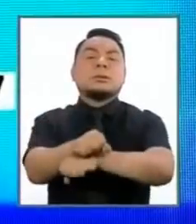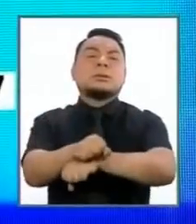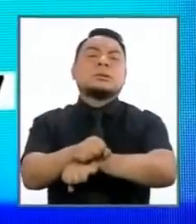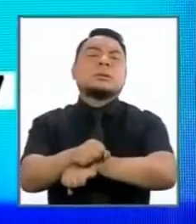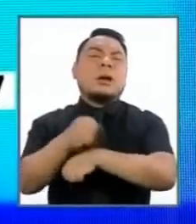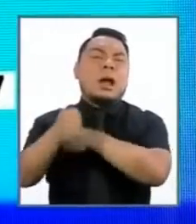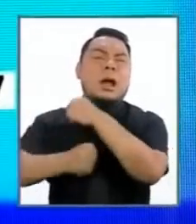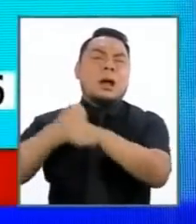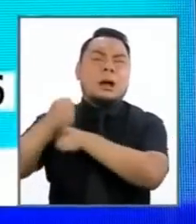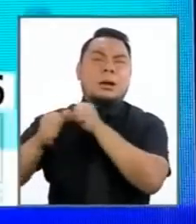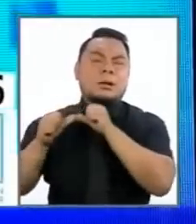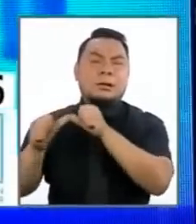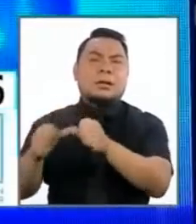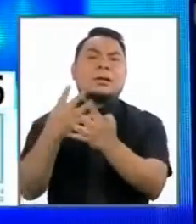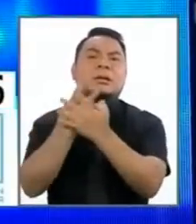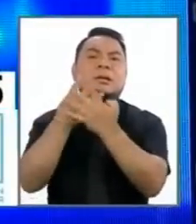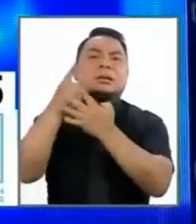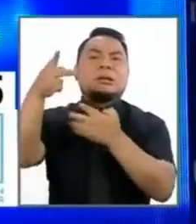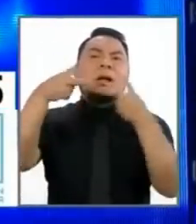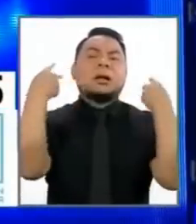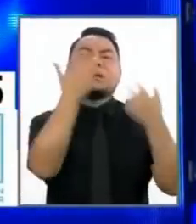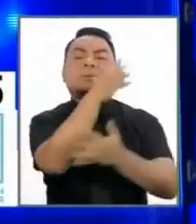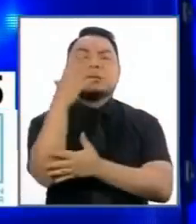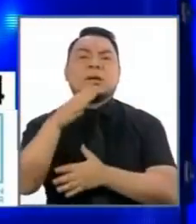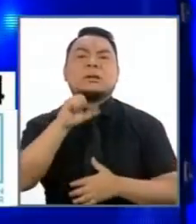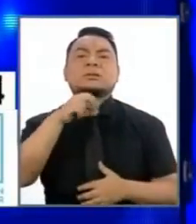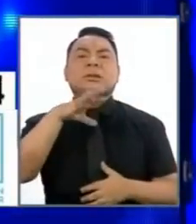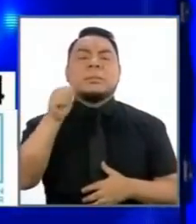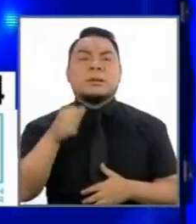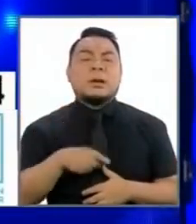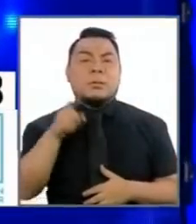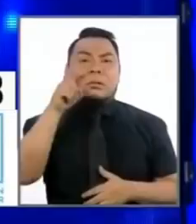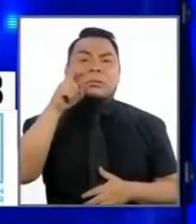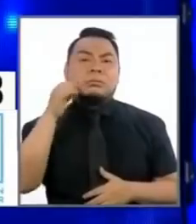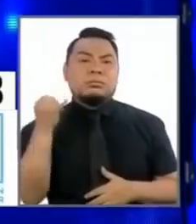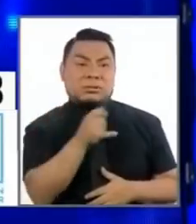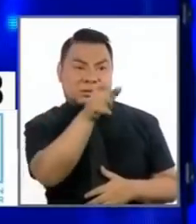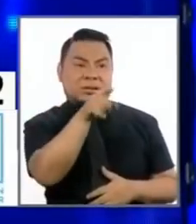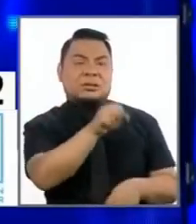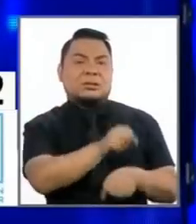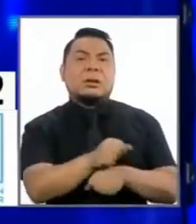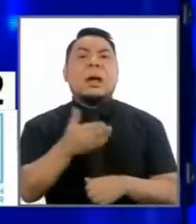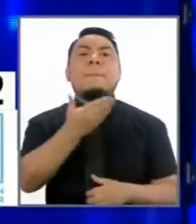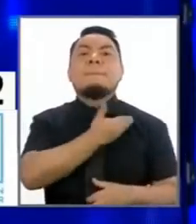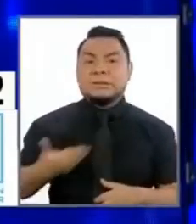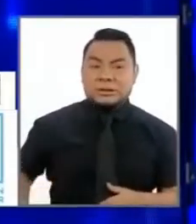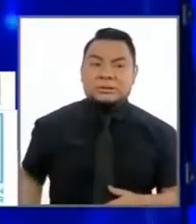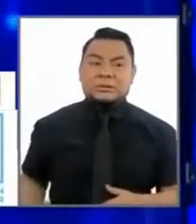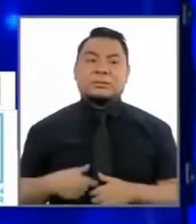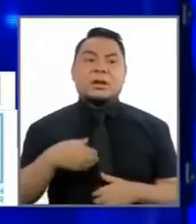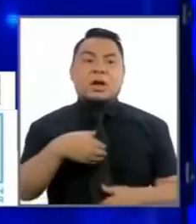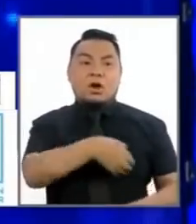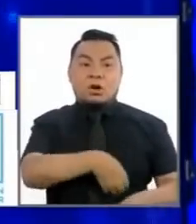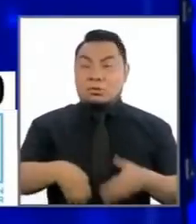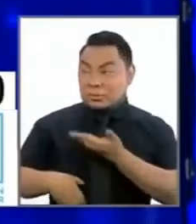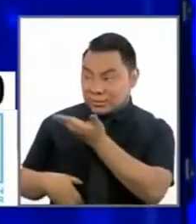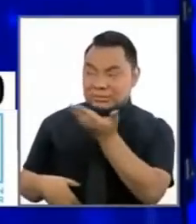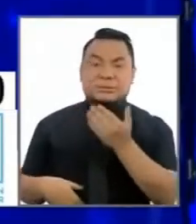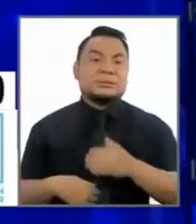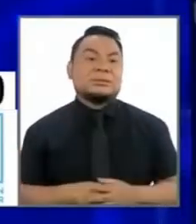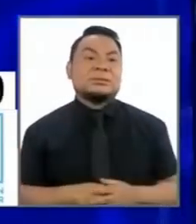en cárceles en la selva, en el CEPA, para violadores, presidentes, congresistas,